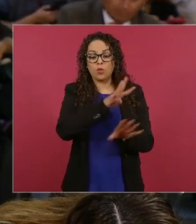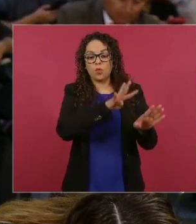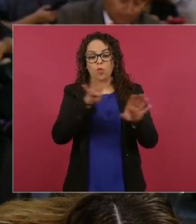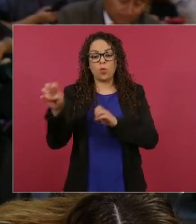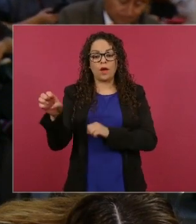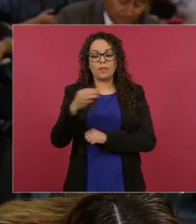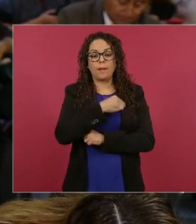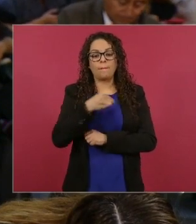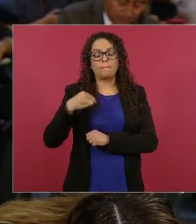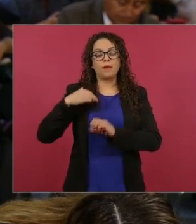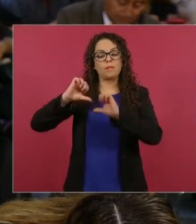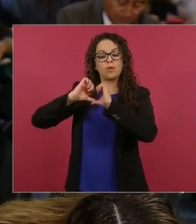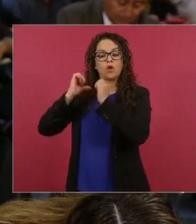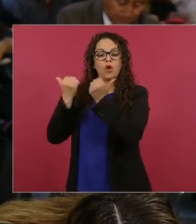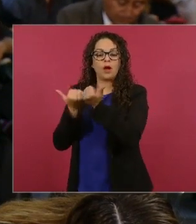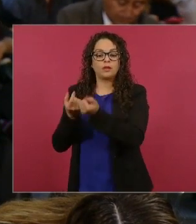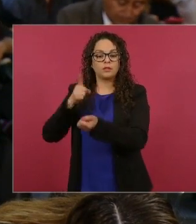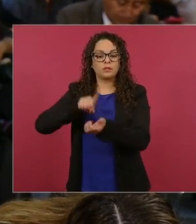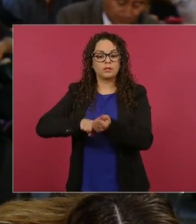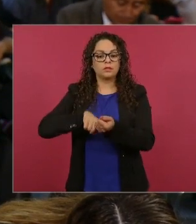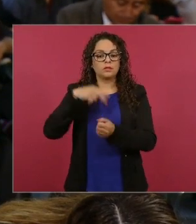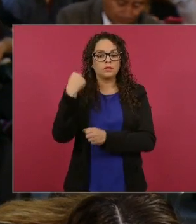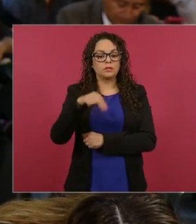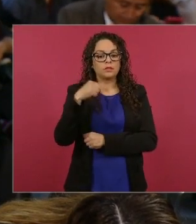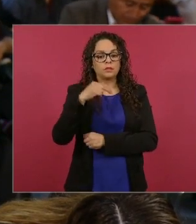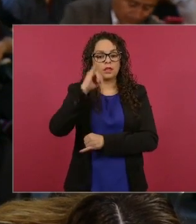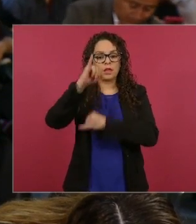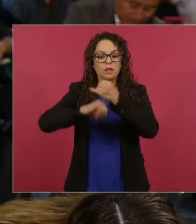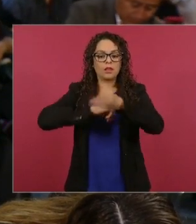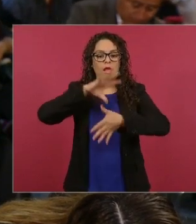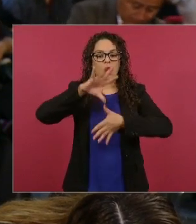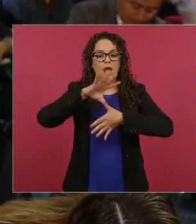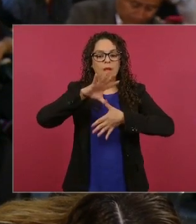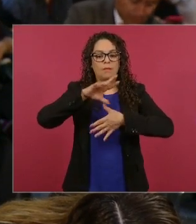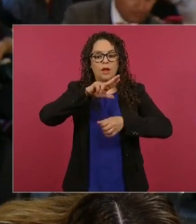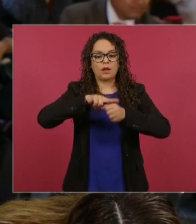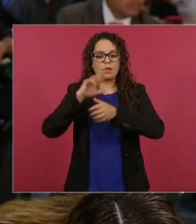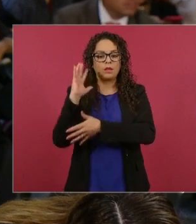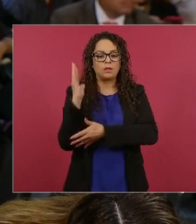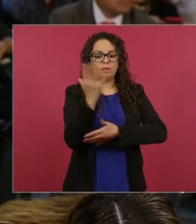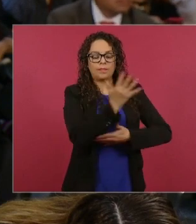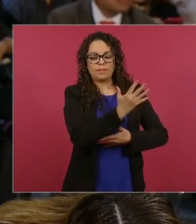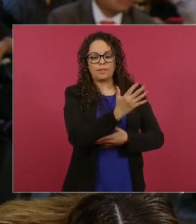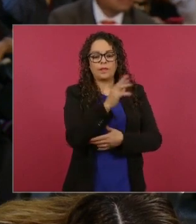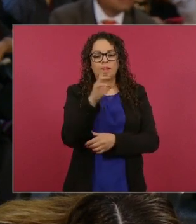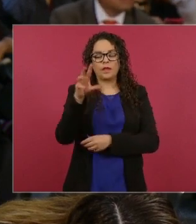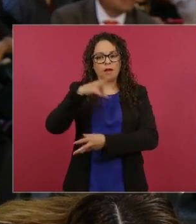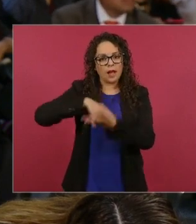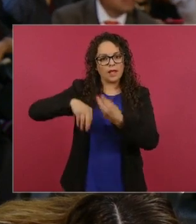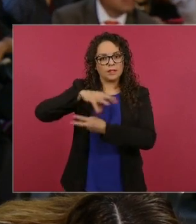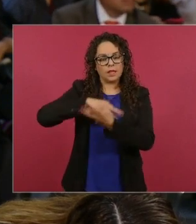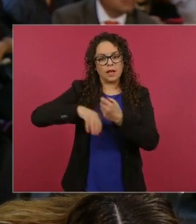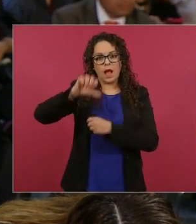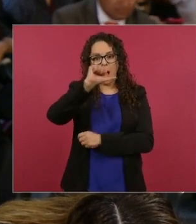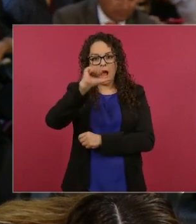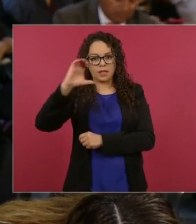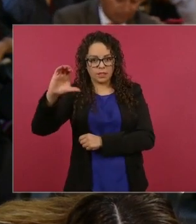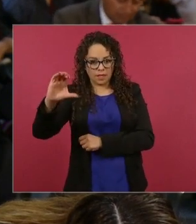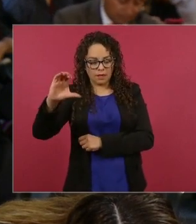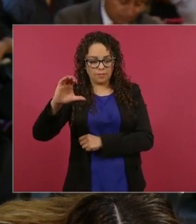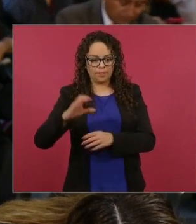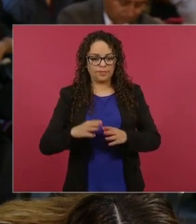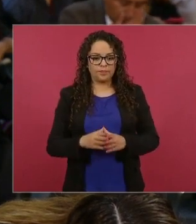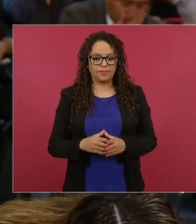una asociación la Asociación Interamericana de Medio Ambiente y Reciclaje hace institución que promueve y fomenta el